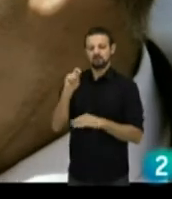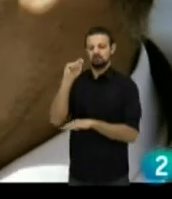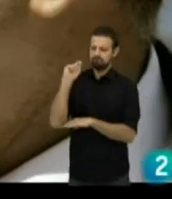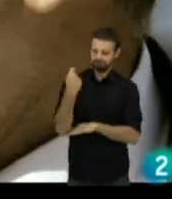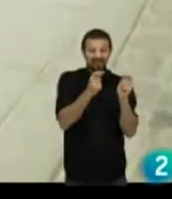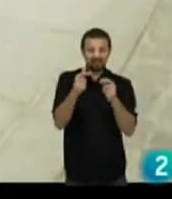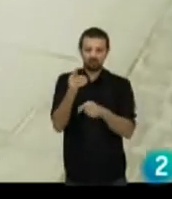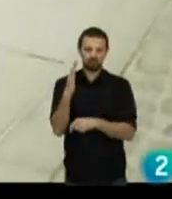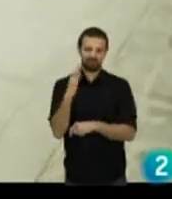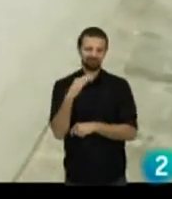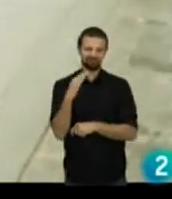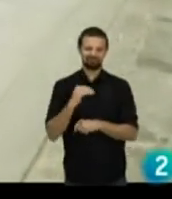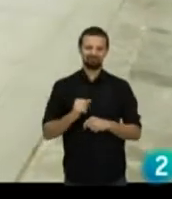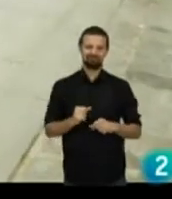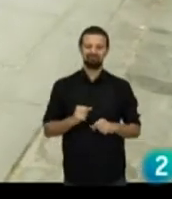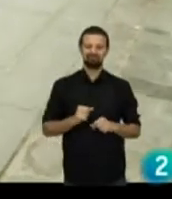demoledor.